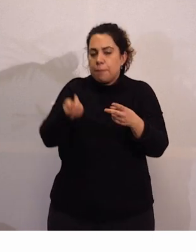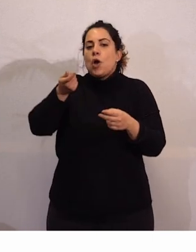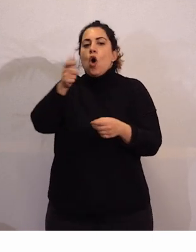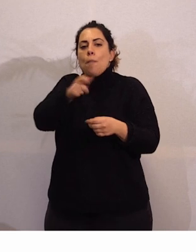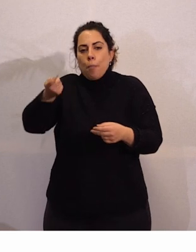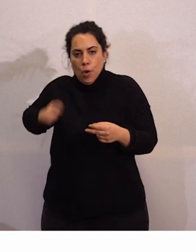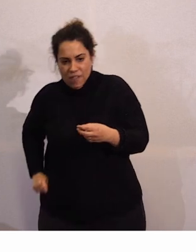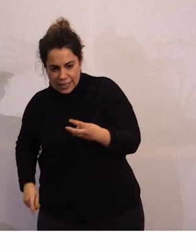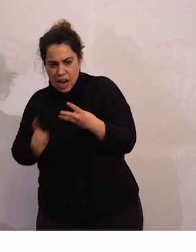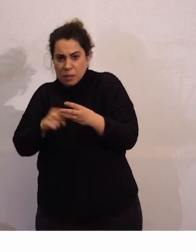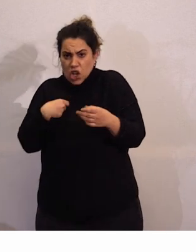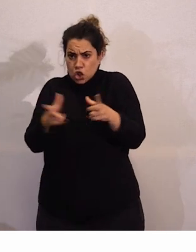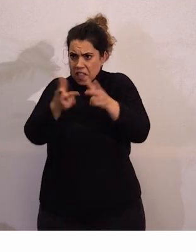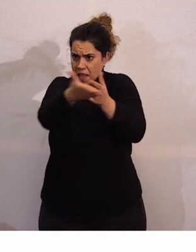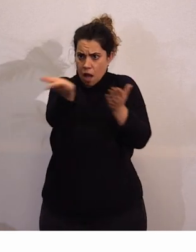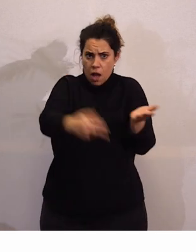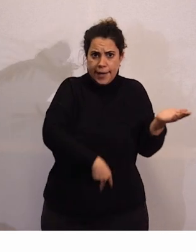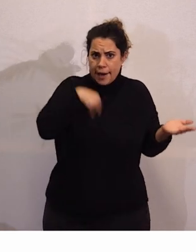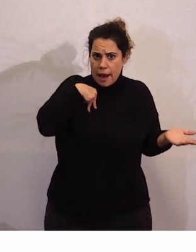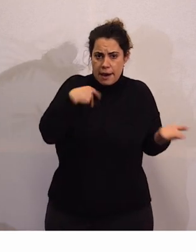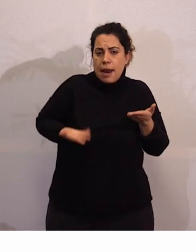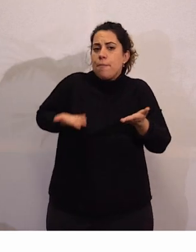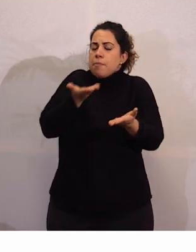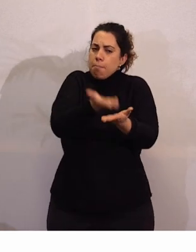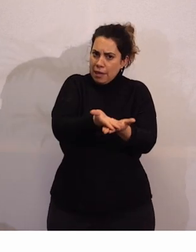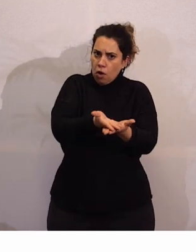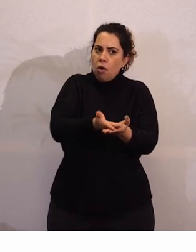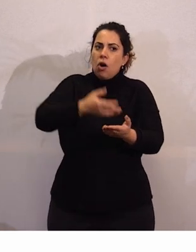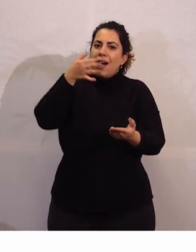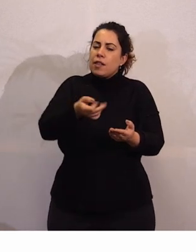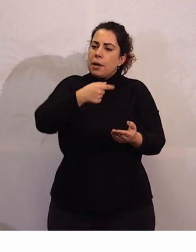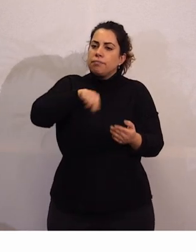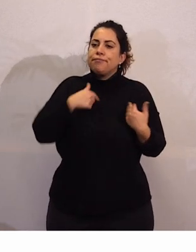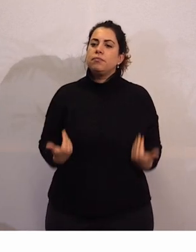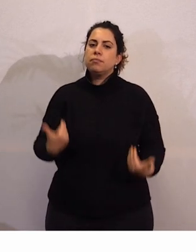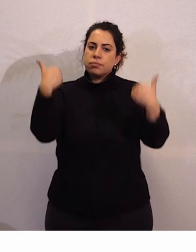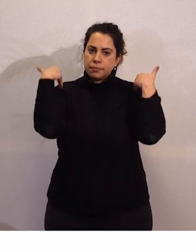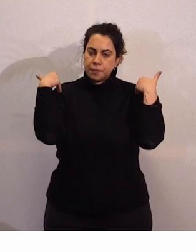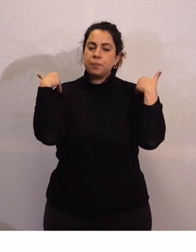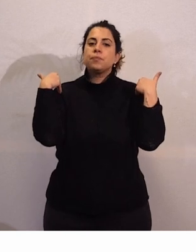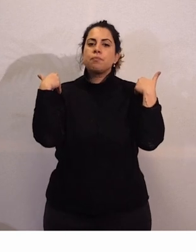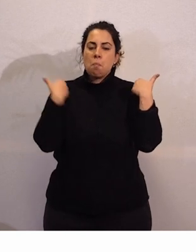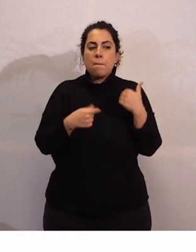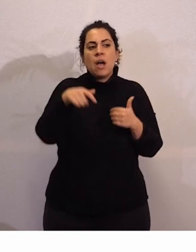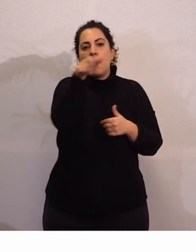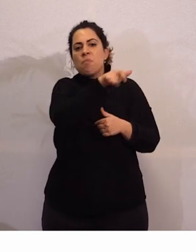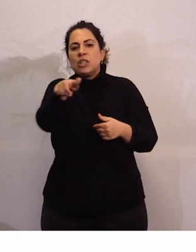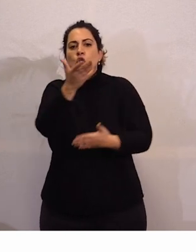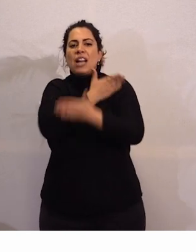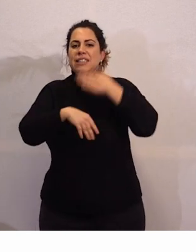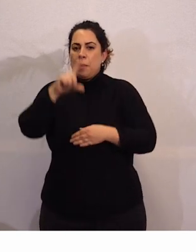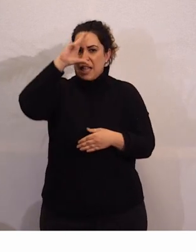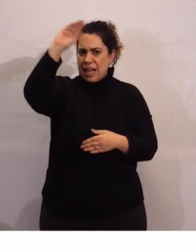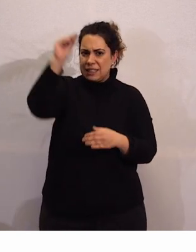y a la sociedad en general que debemos ser los encargados de ayudar a que las personas con discapacidad